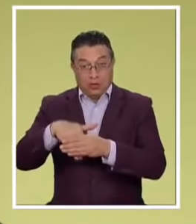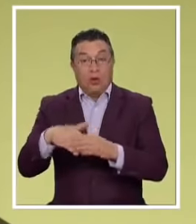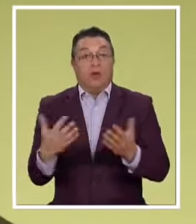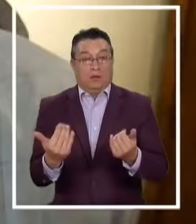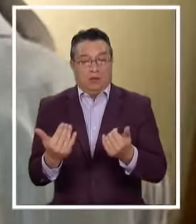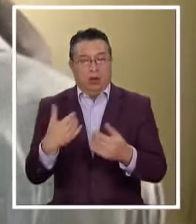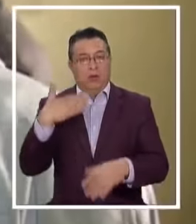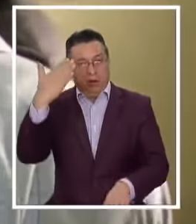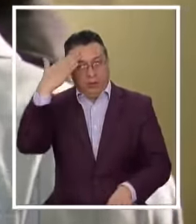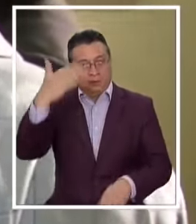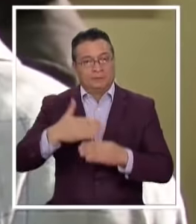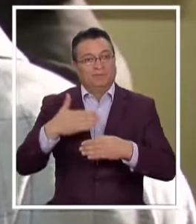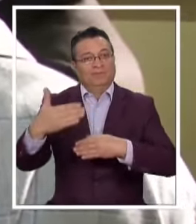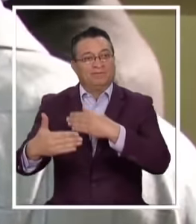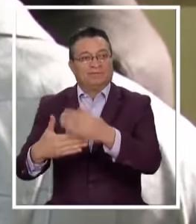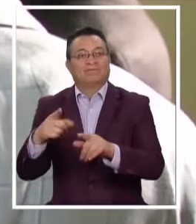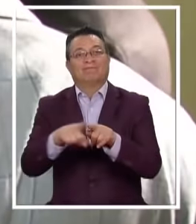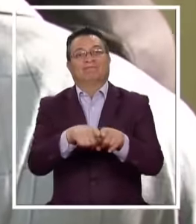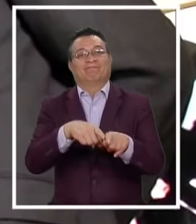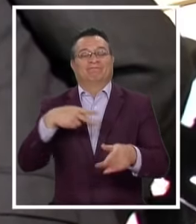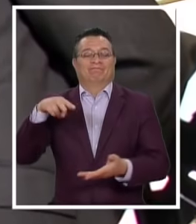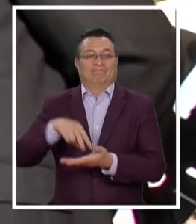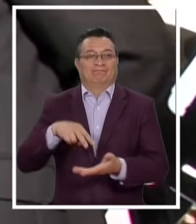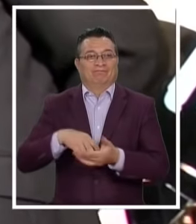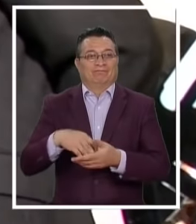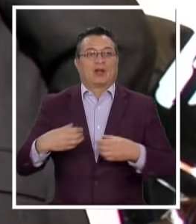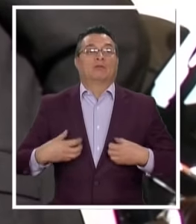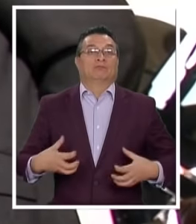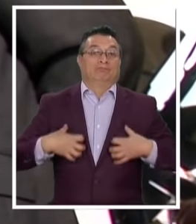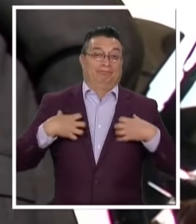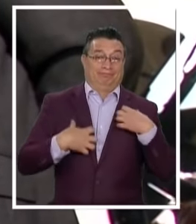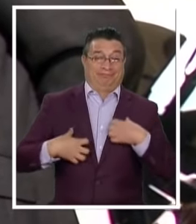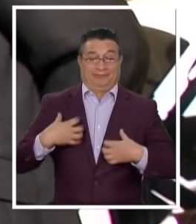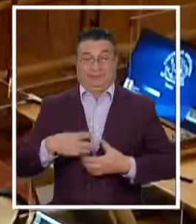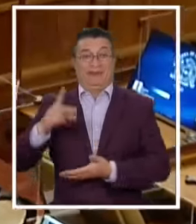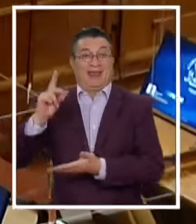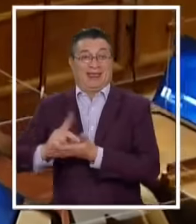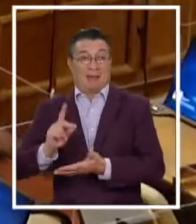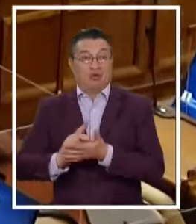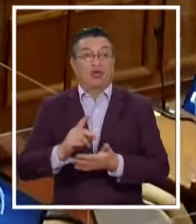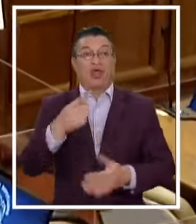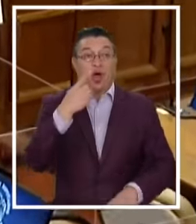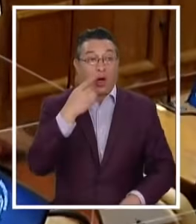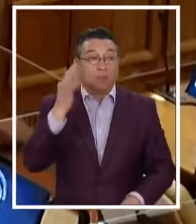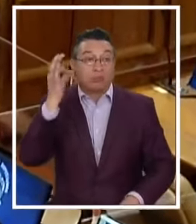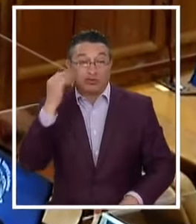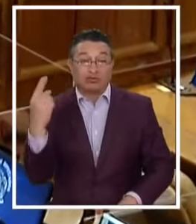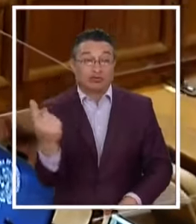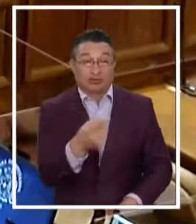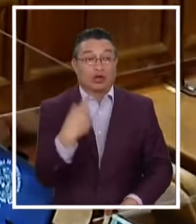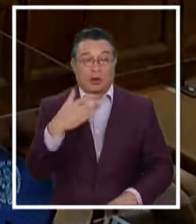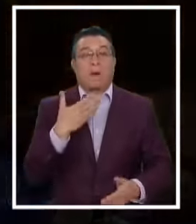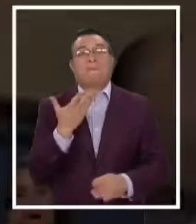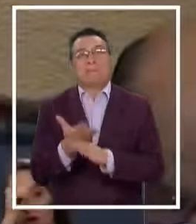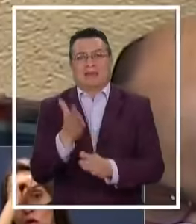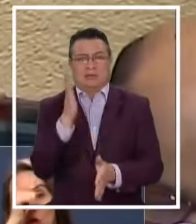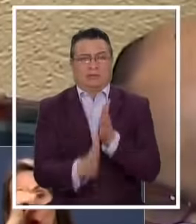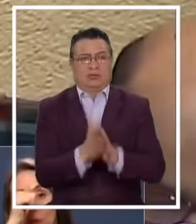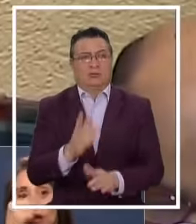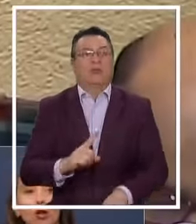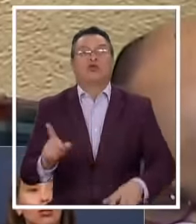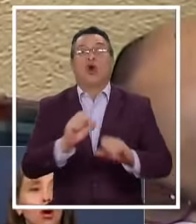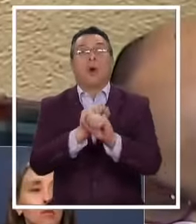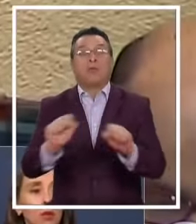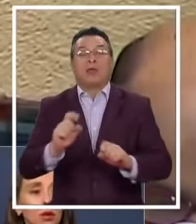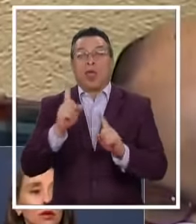esperaría varios días Posible larga espera que encendió los ánimos en la sala Diputados y diputadas exigieron celeridad No puede